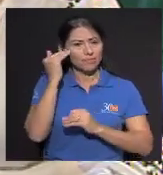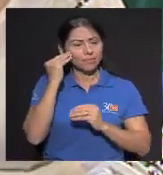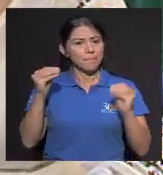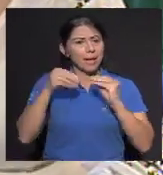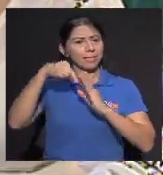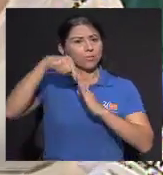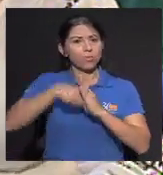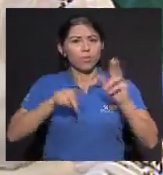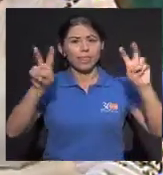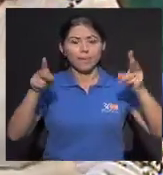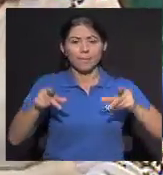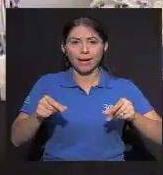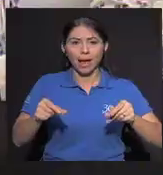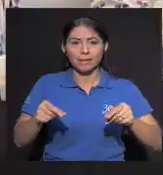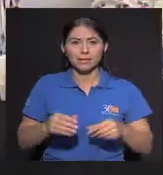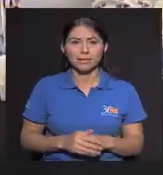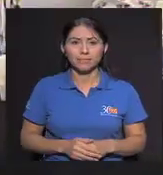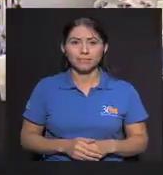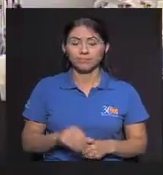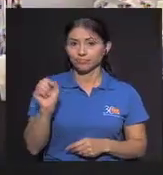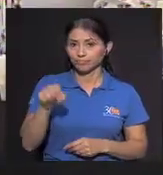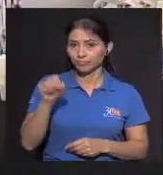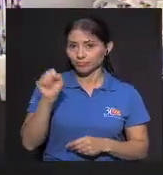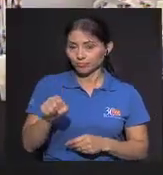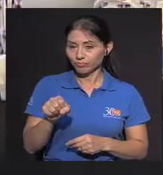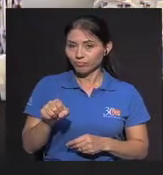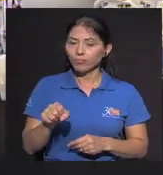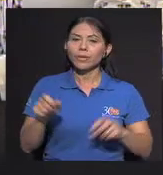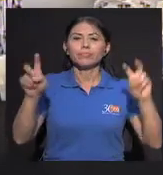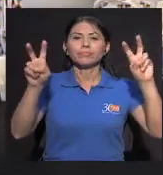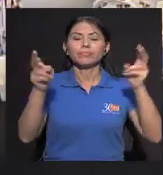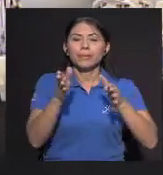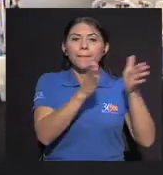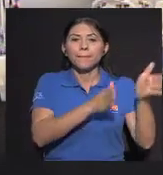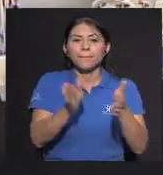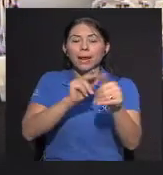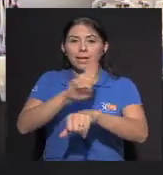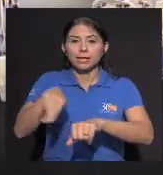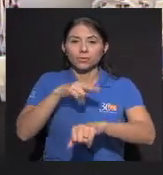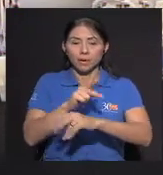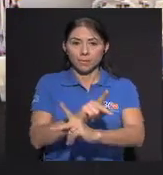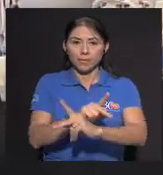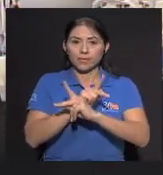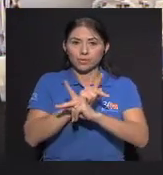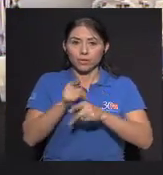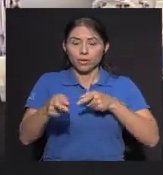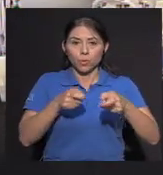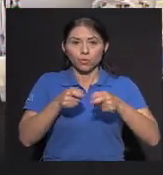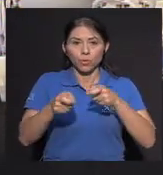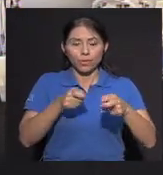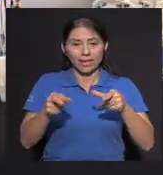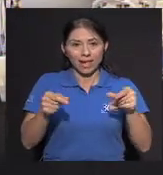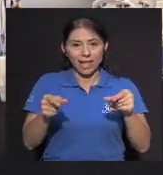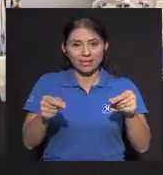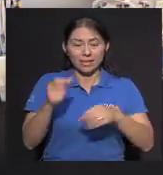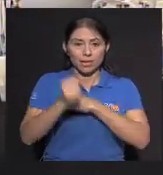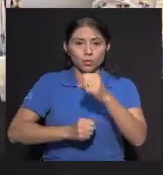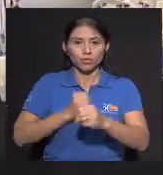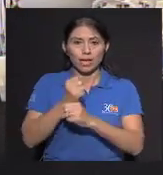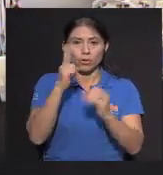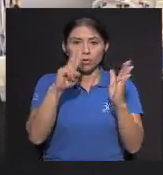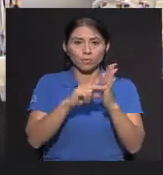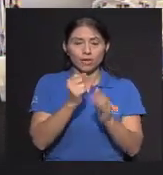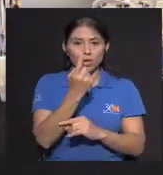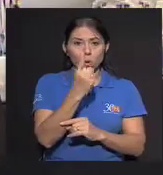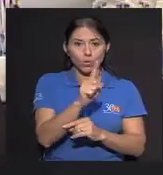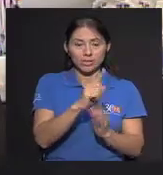porque es el tema del cáncer Bueno si, según el plan nacional para la prevención y el control del cáncer en